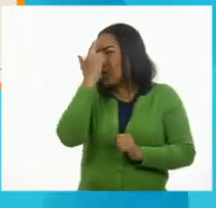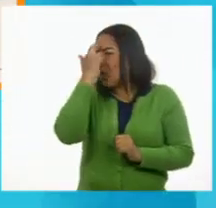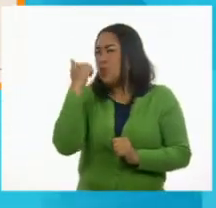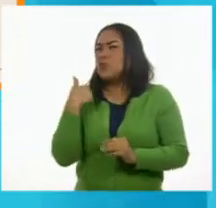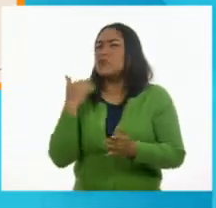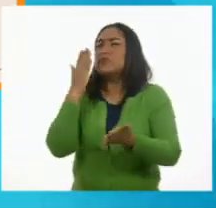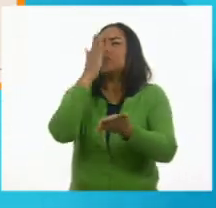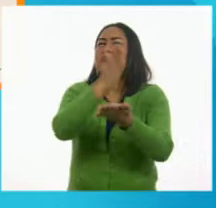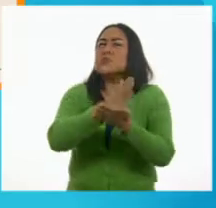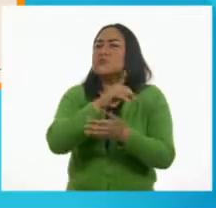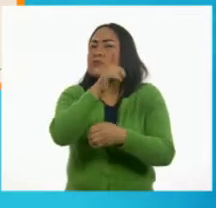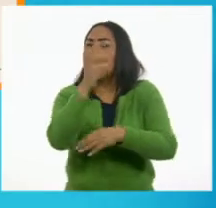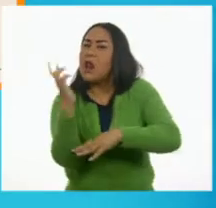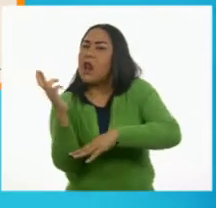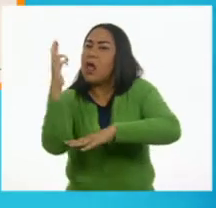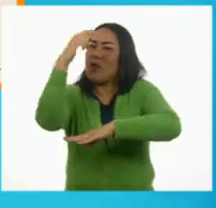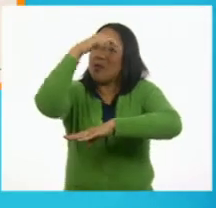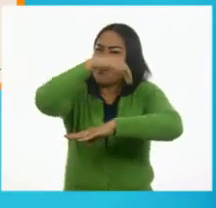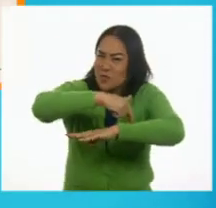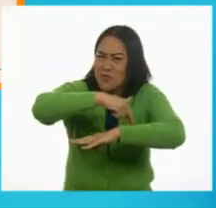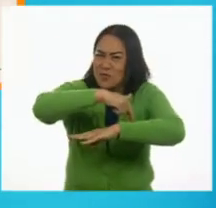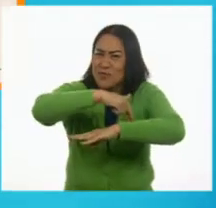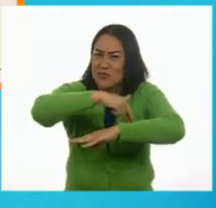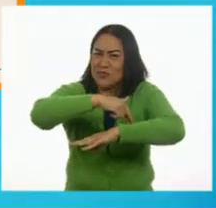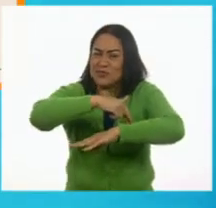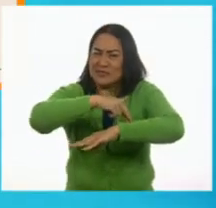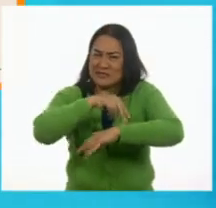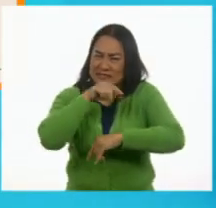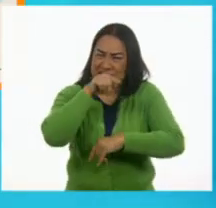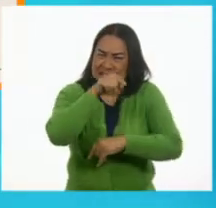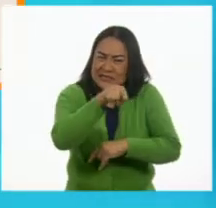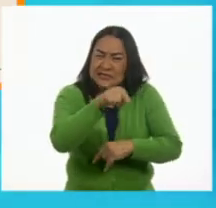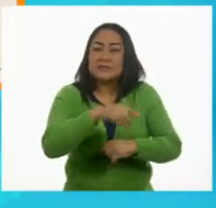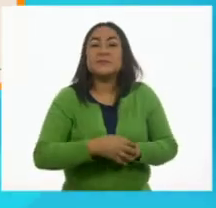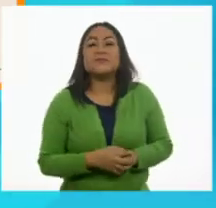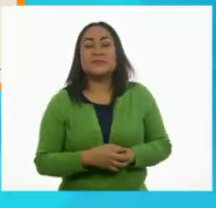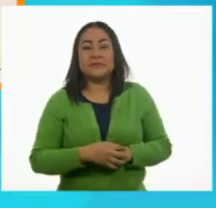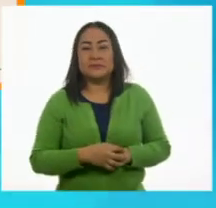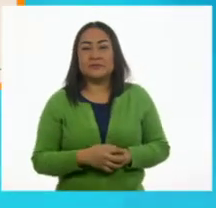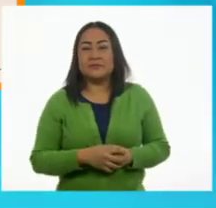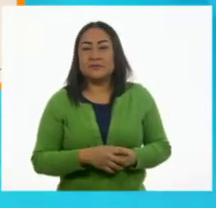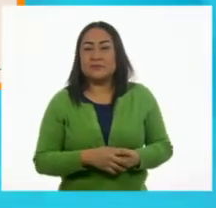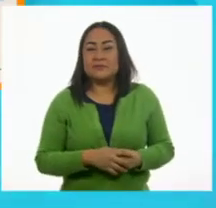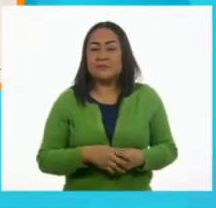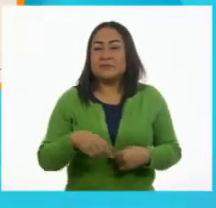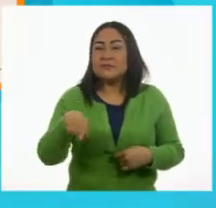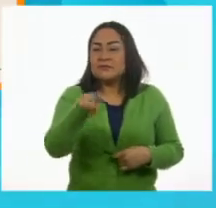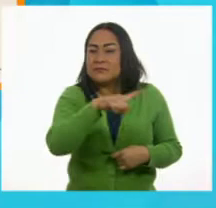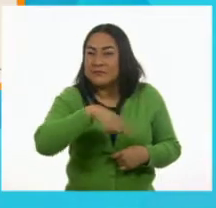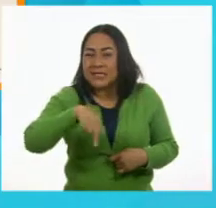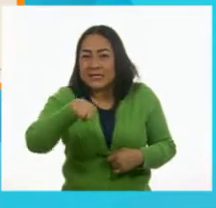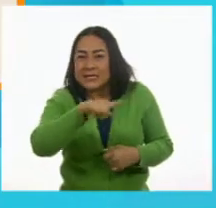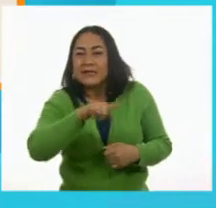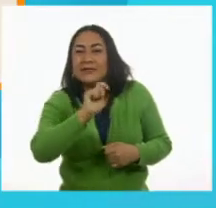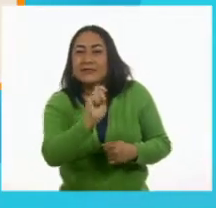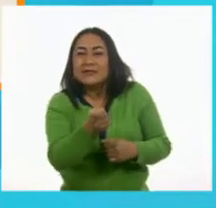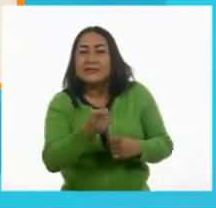de la revolución mexicana y me vestí en la escuela como una mexicana.